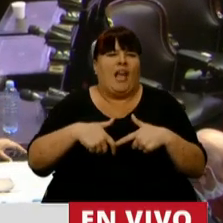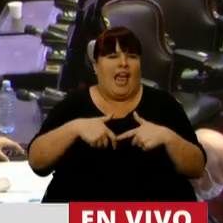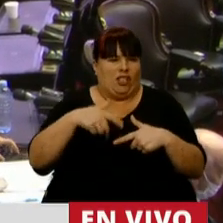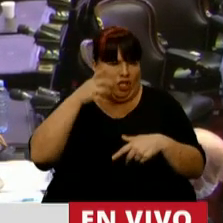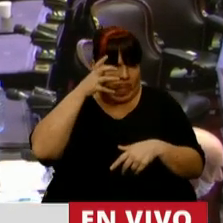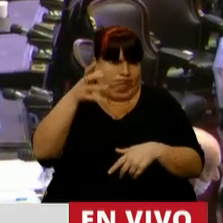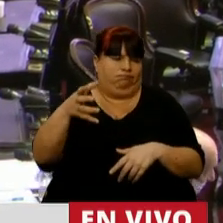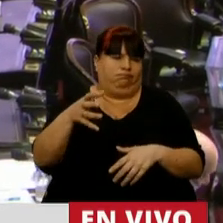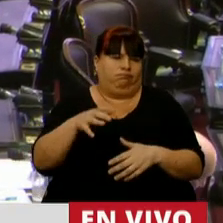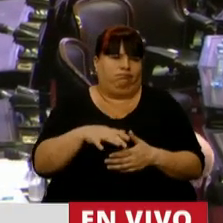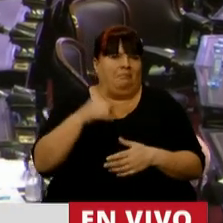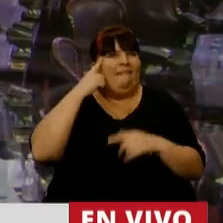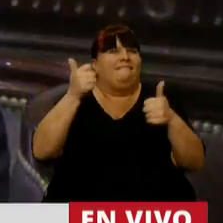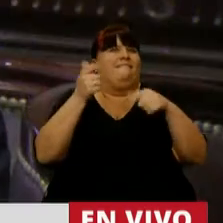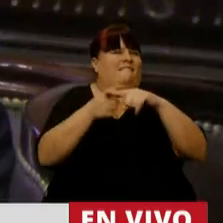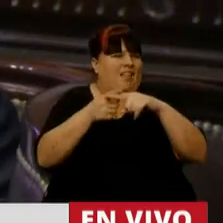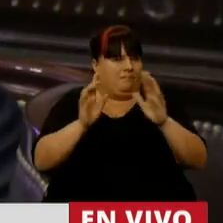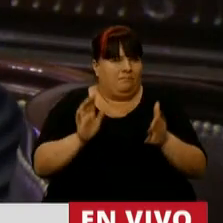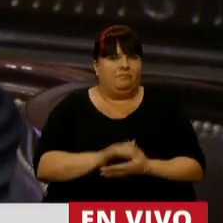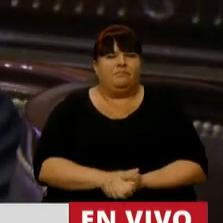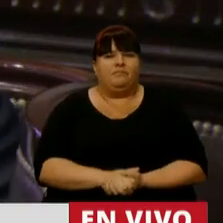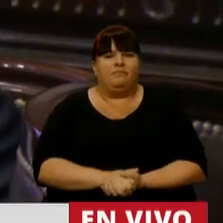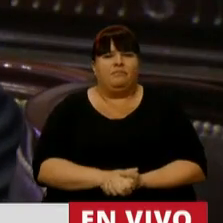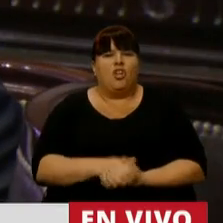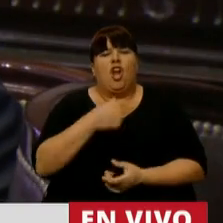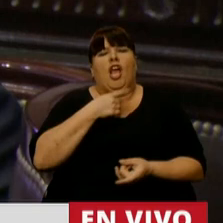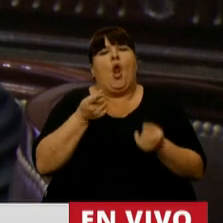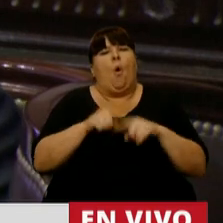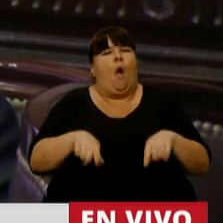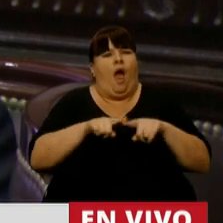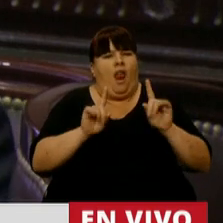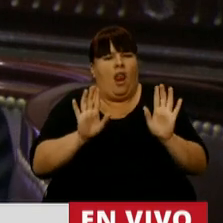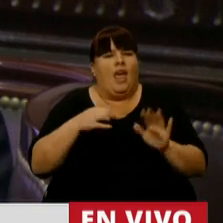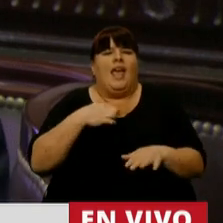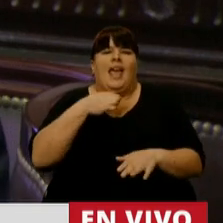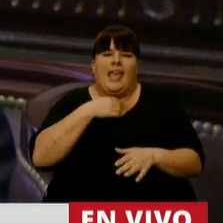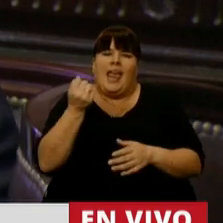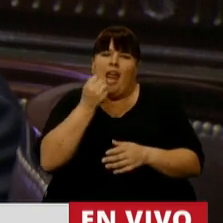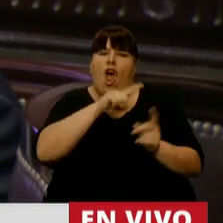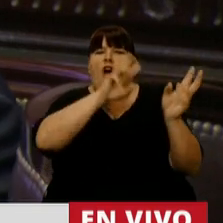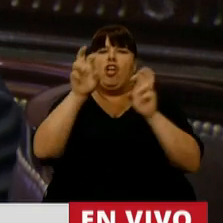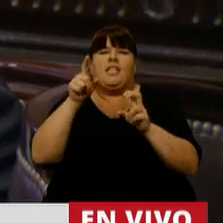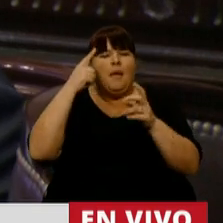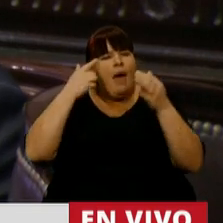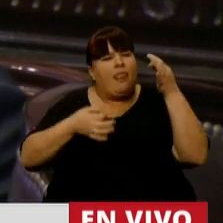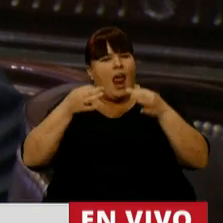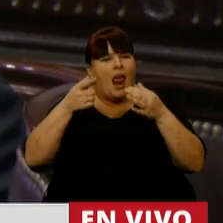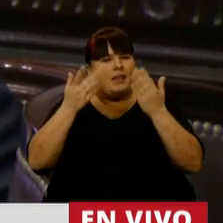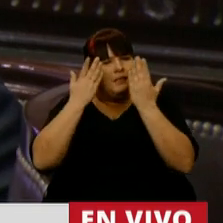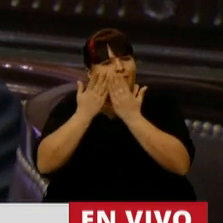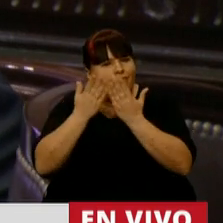exagerado optimismo. Y para no ser redundante, quiero hacer hincapié en otro nivel de análisis